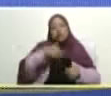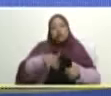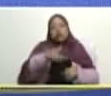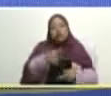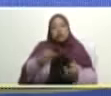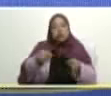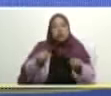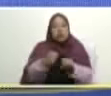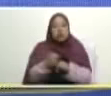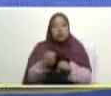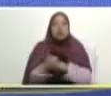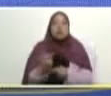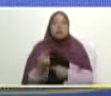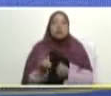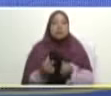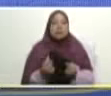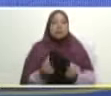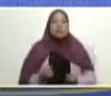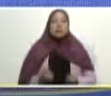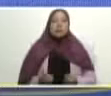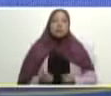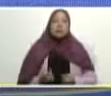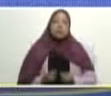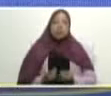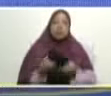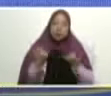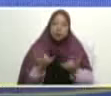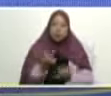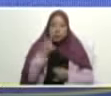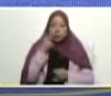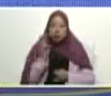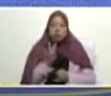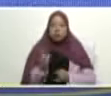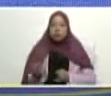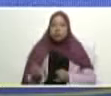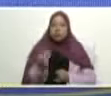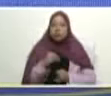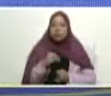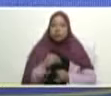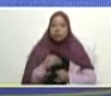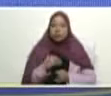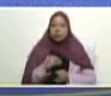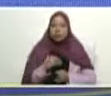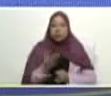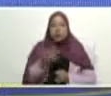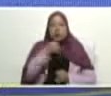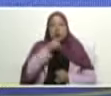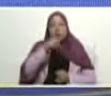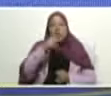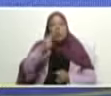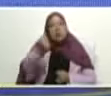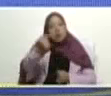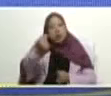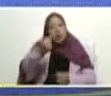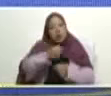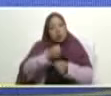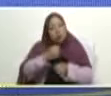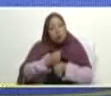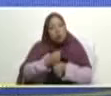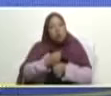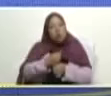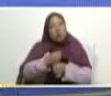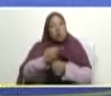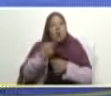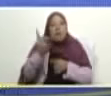porque eso es platica que se invierte y en el momento que tuvimos bastante le metimos bastante platica y ahora con poco